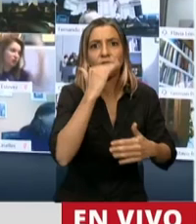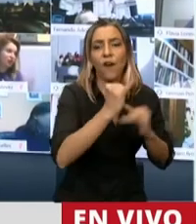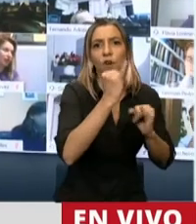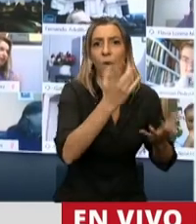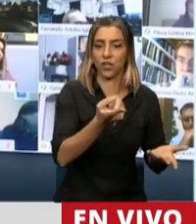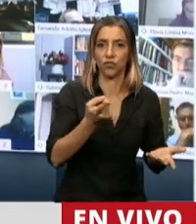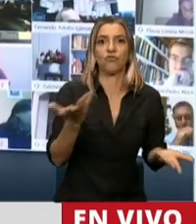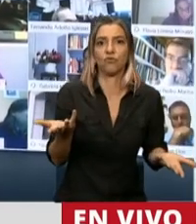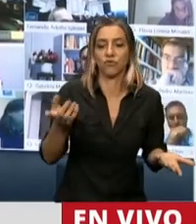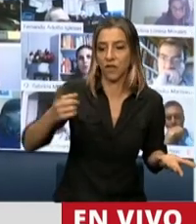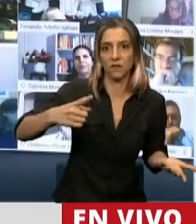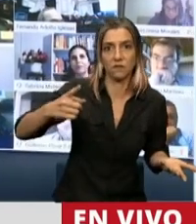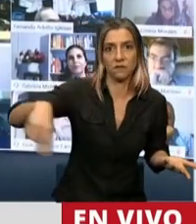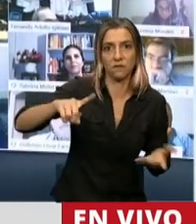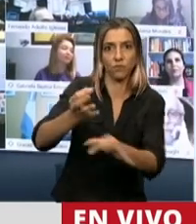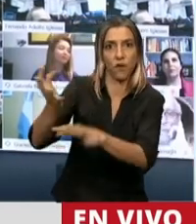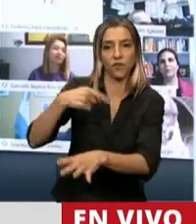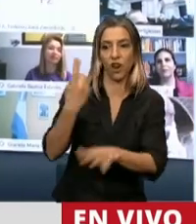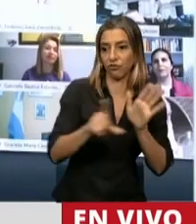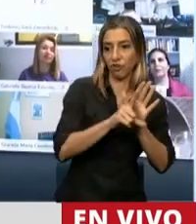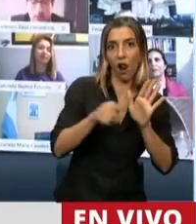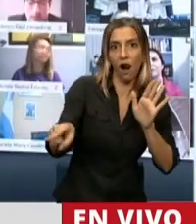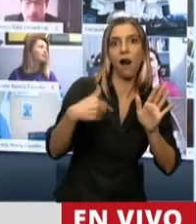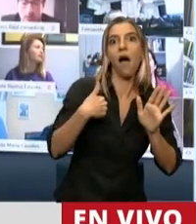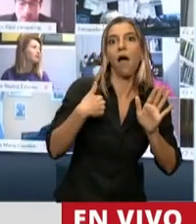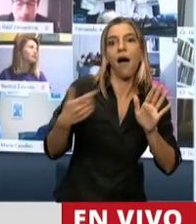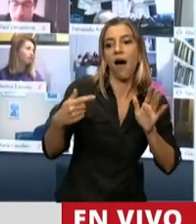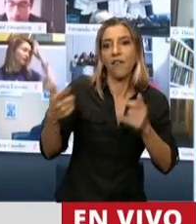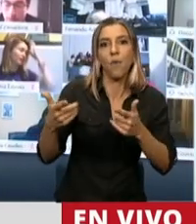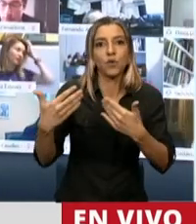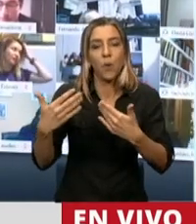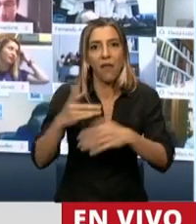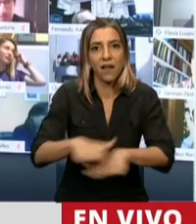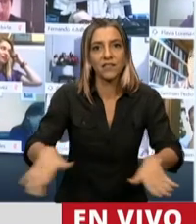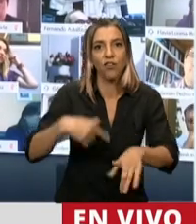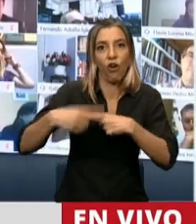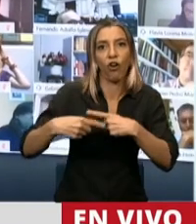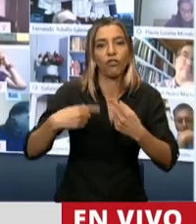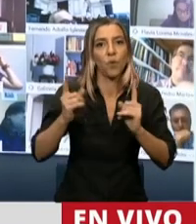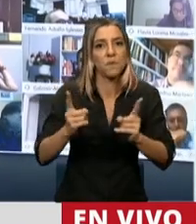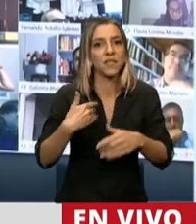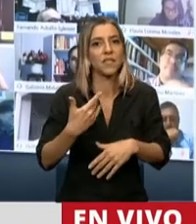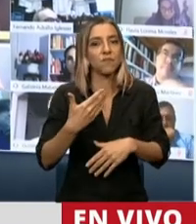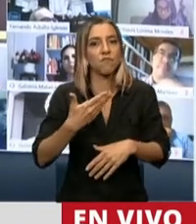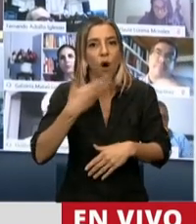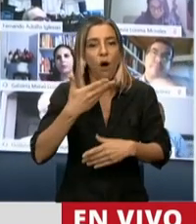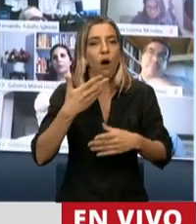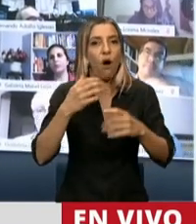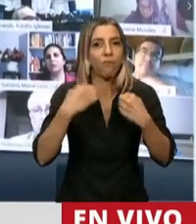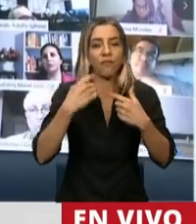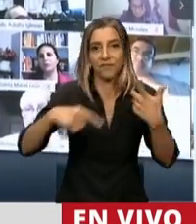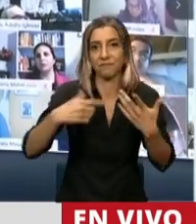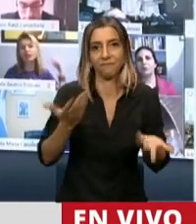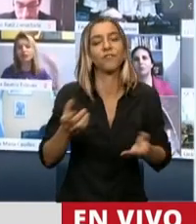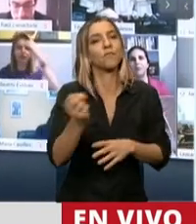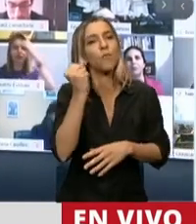Es imprescindible hoy más que nunca dar contención y protección a todos nuestros profesionales de salud y de educación.